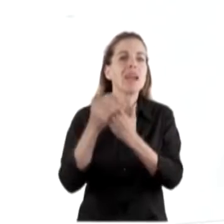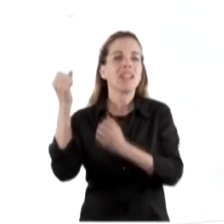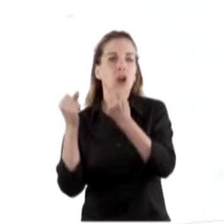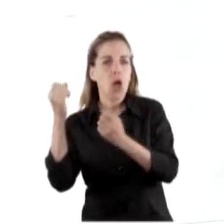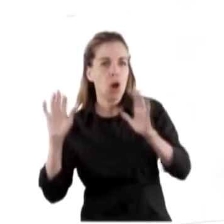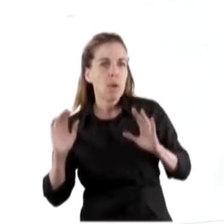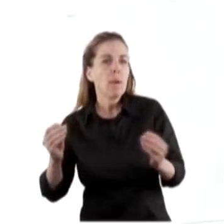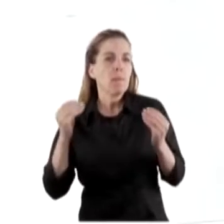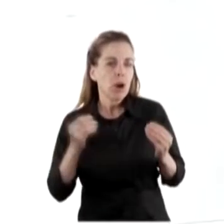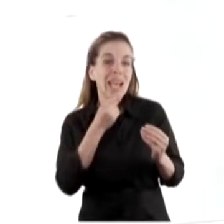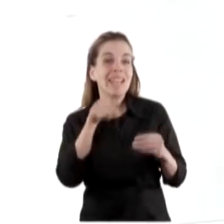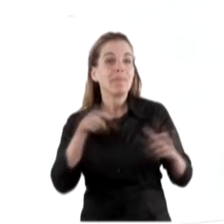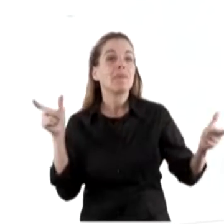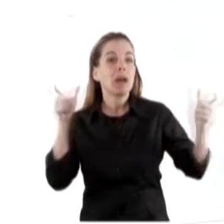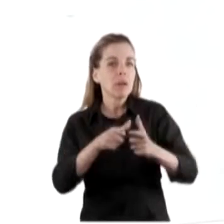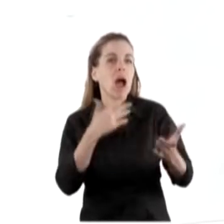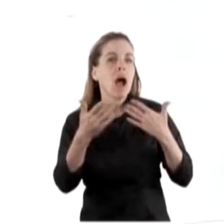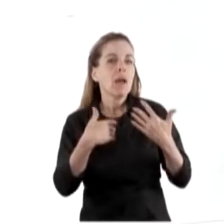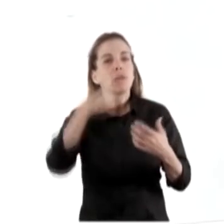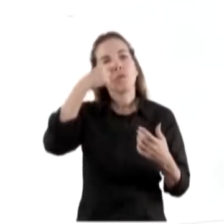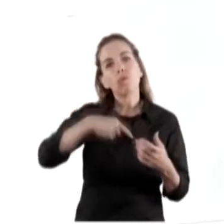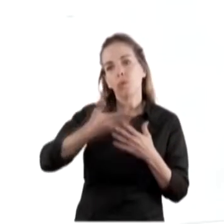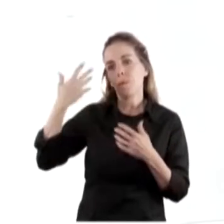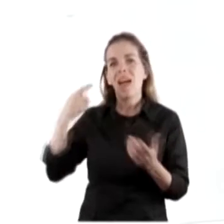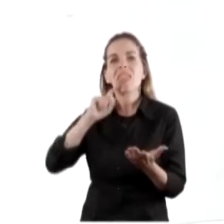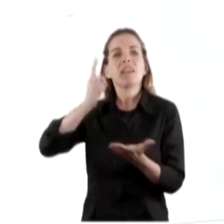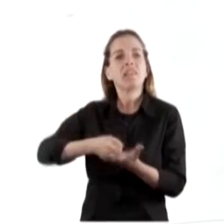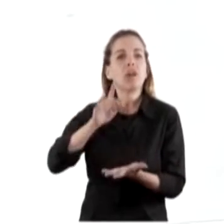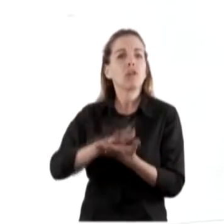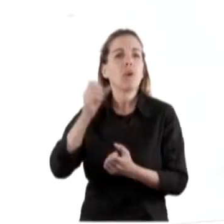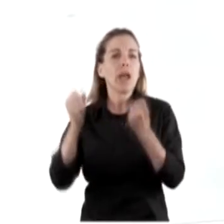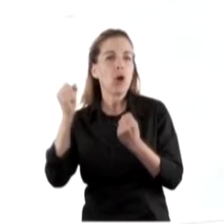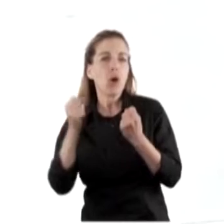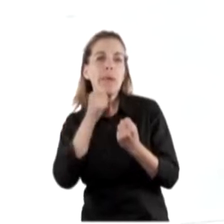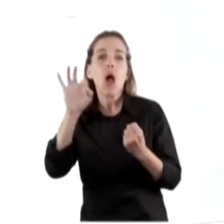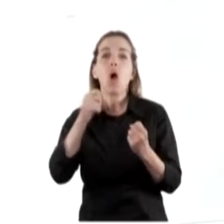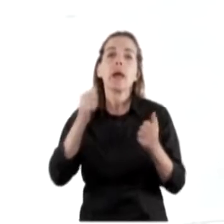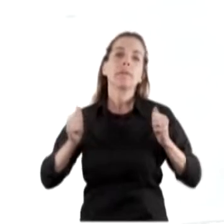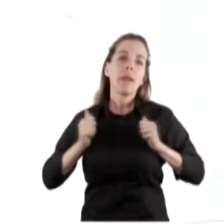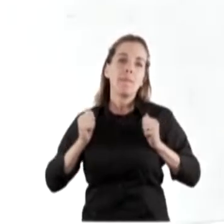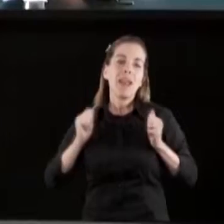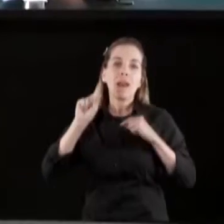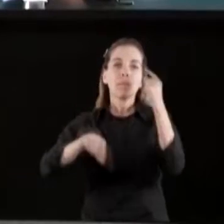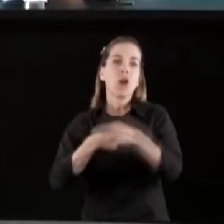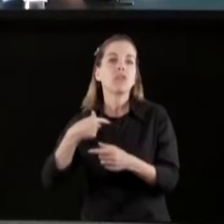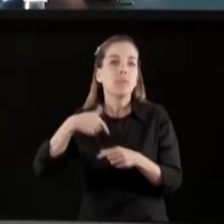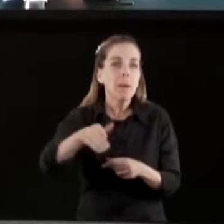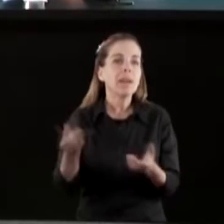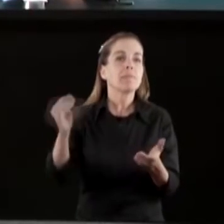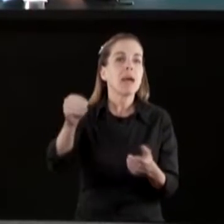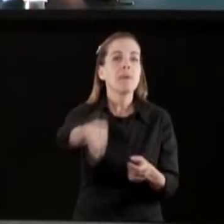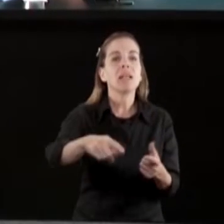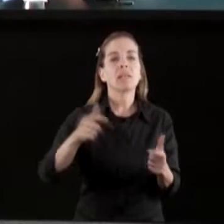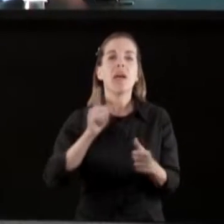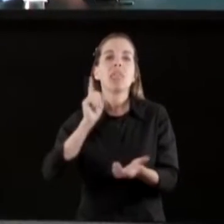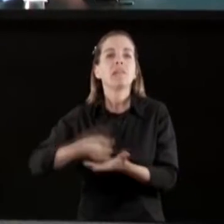se aboló en la reunión de las últimas medidas económicas y si hay que esperar nuevas medidas justamente para las próximas horas.